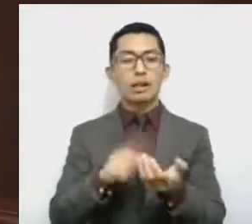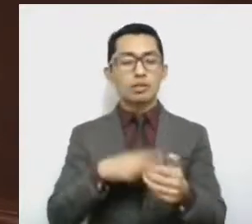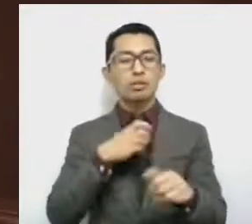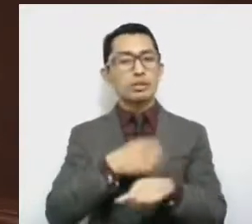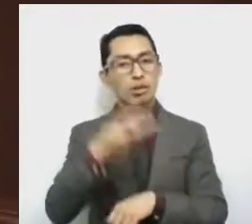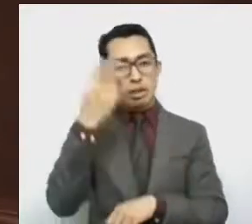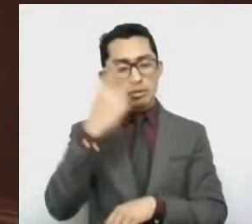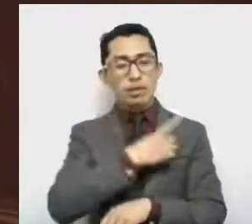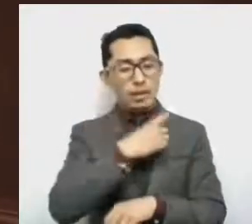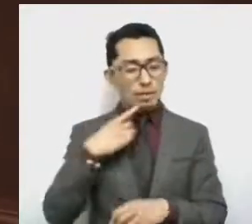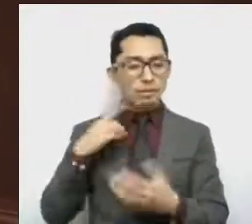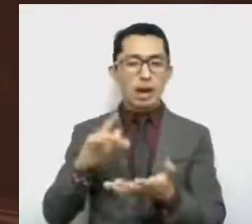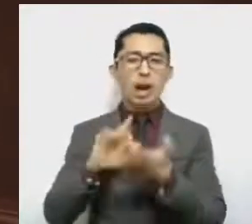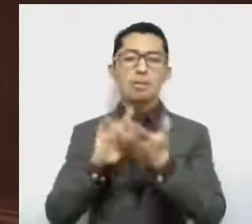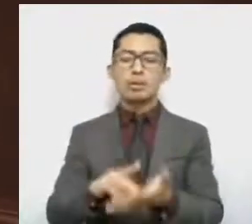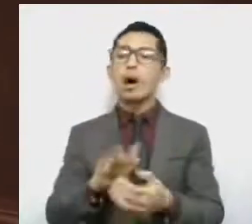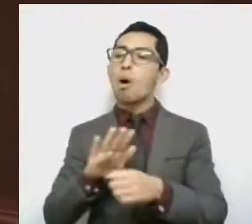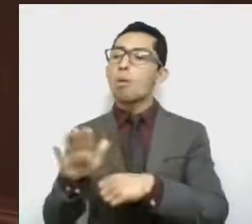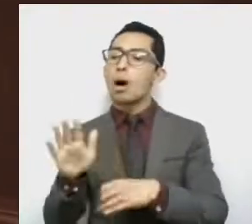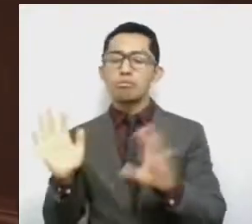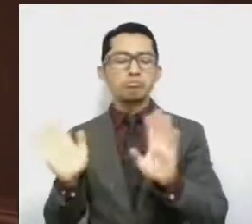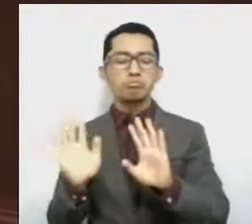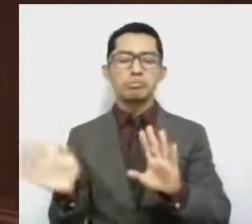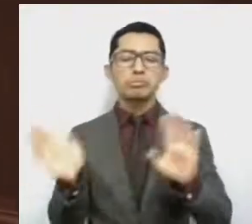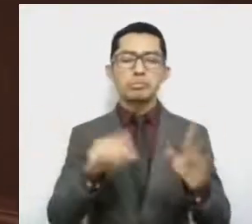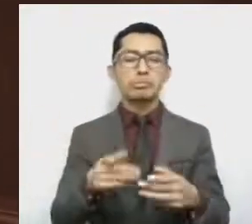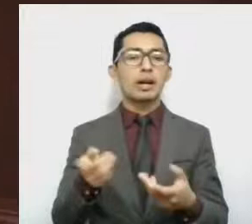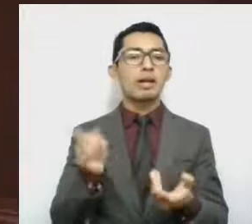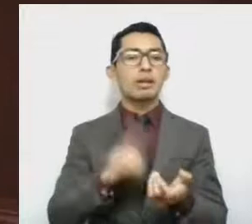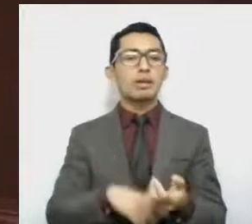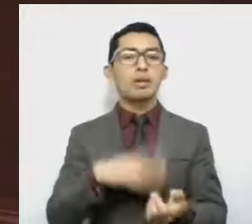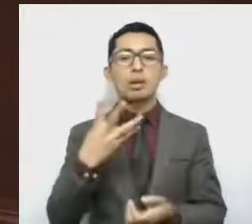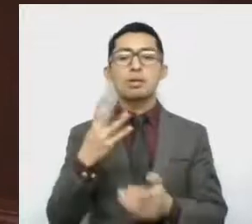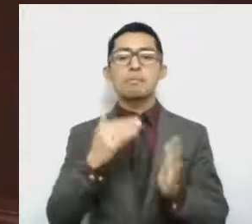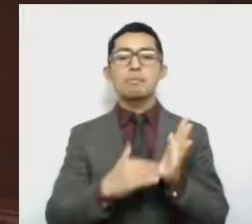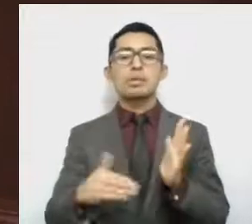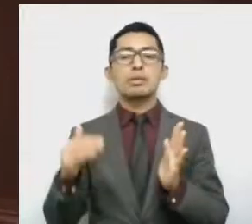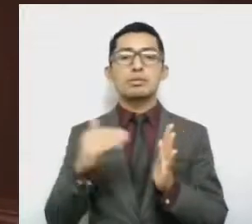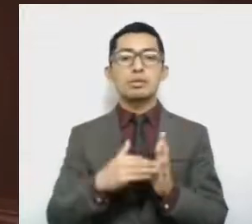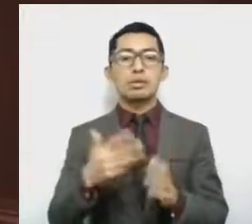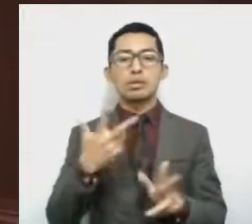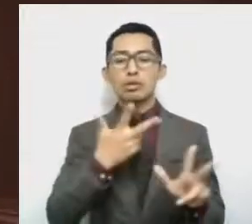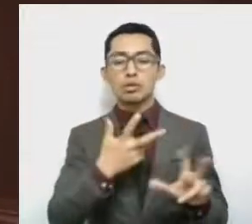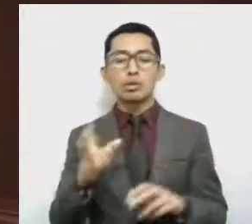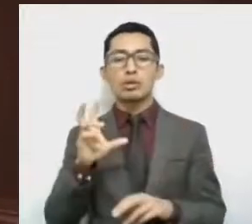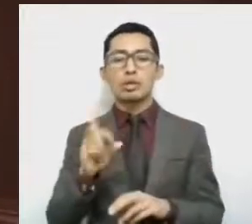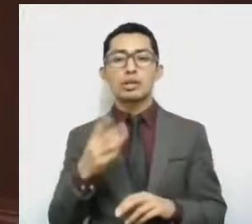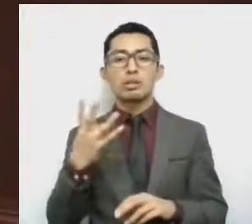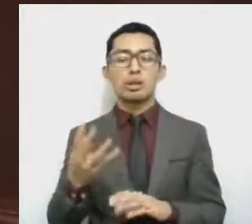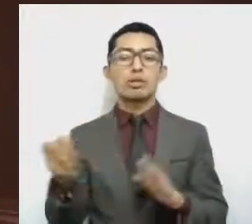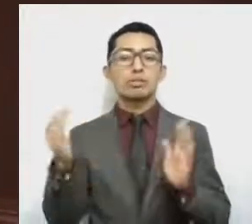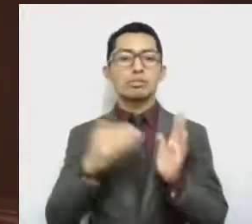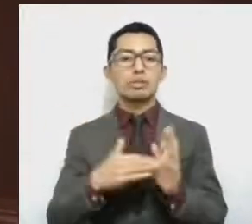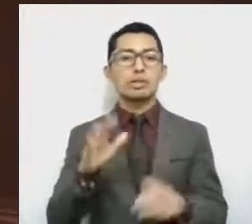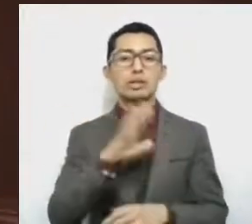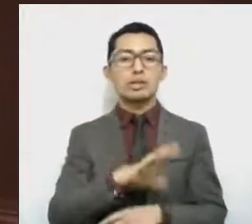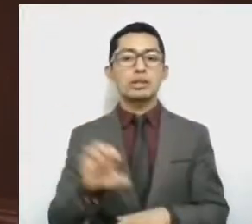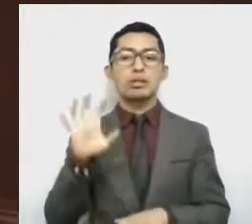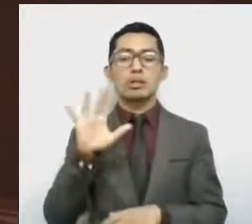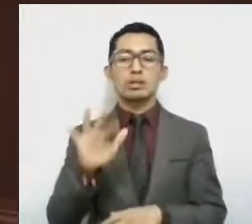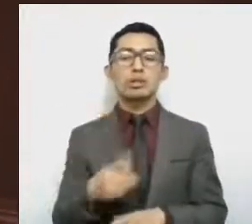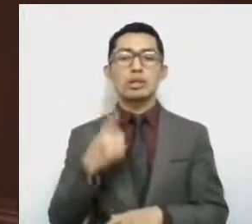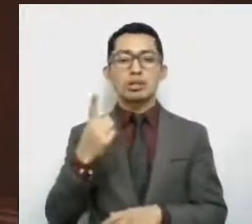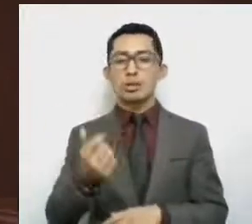conformado por una matrícula de cuatro millones ochocientos treinta y cuatro mil quinientos cincuenta y un